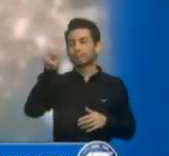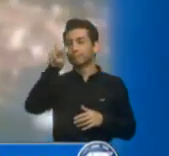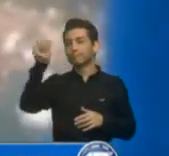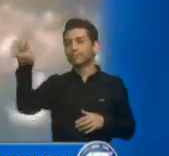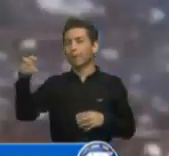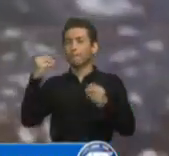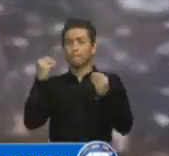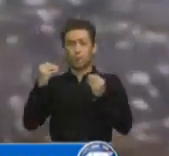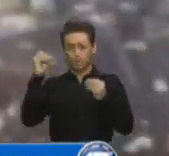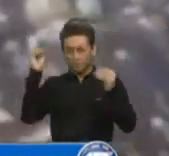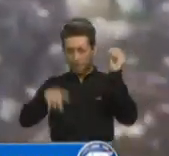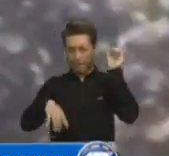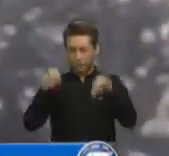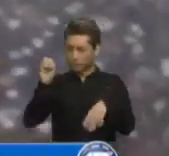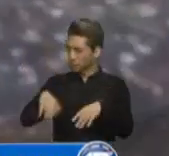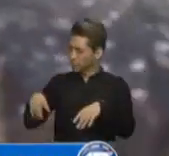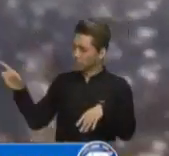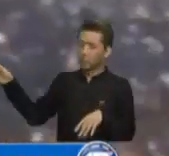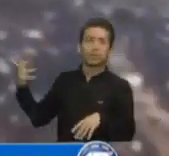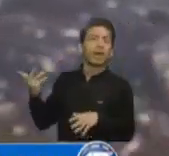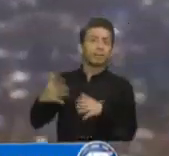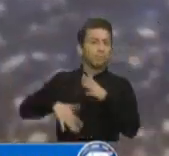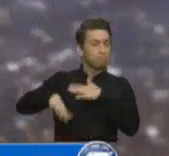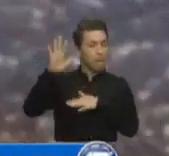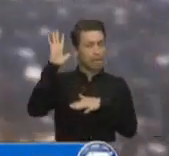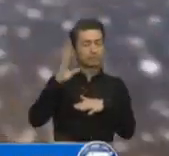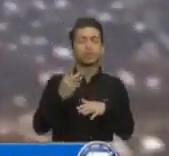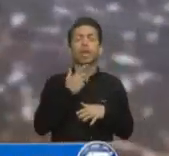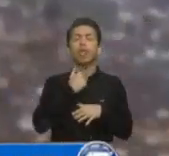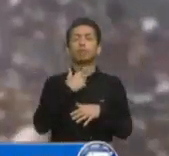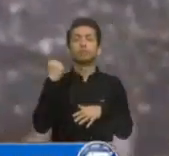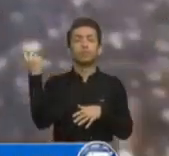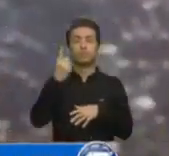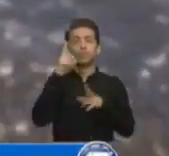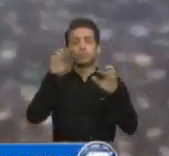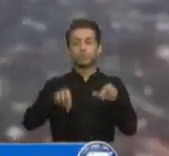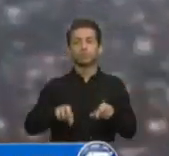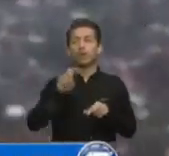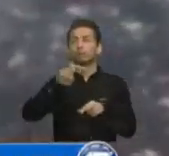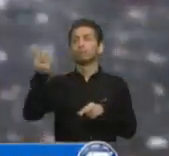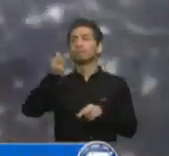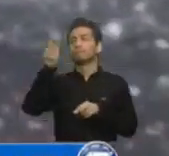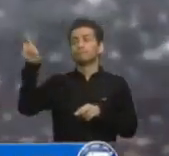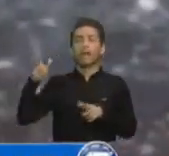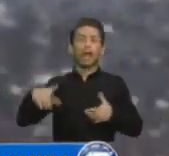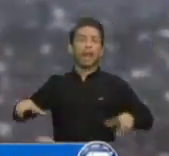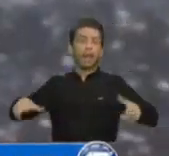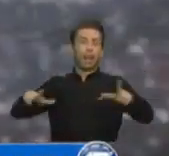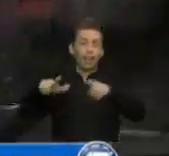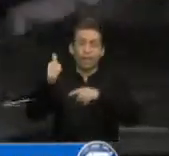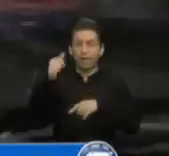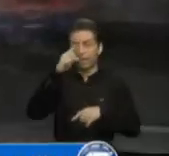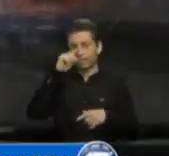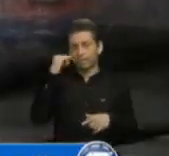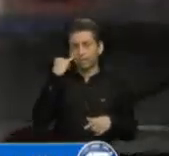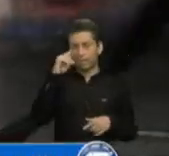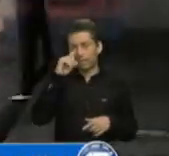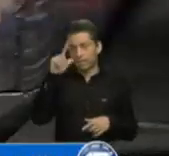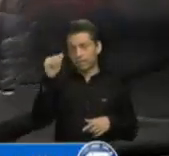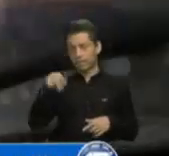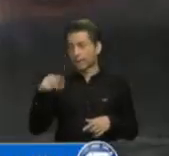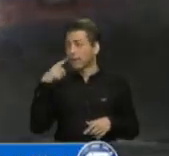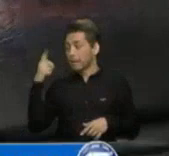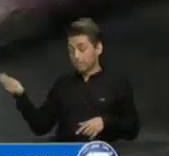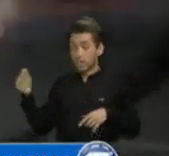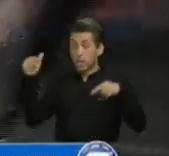las aguas cristalinas de uno de los mayores atractivos turísticos de Guatemala, el lago de Atitlán. Y es que la lluvia de las últimas horas ha sido